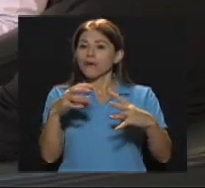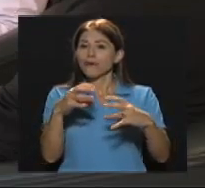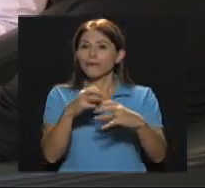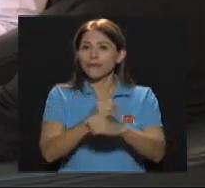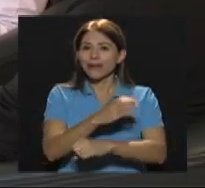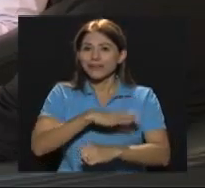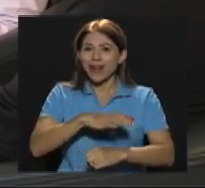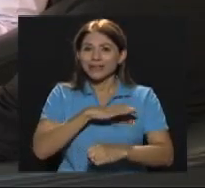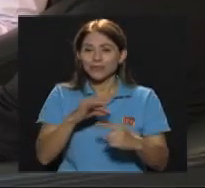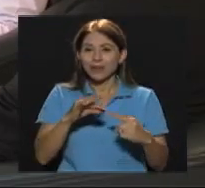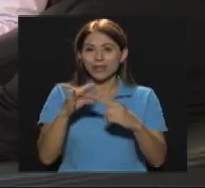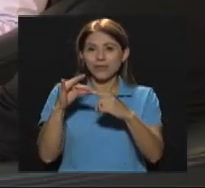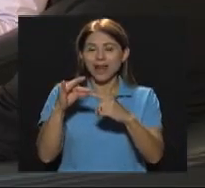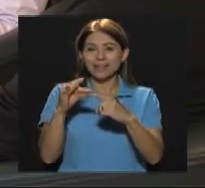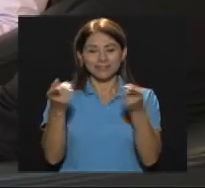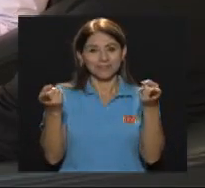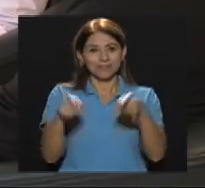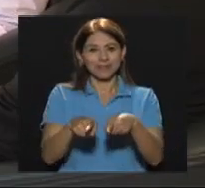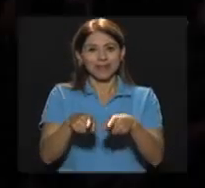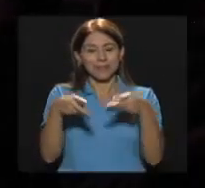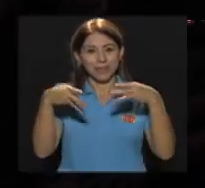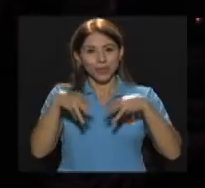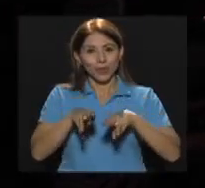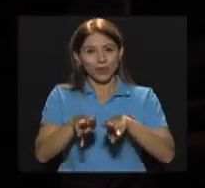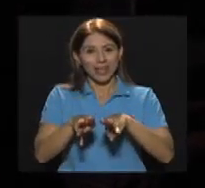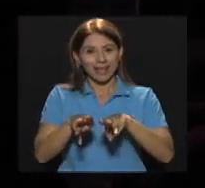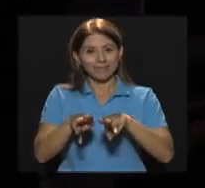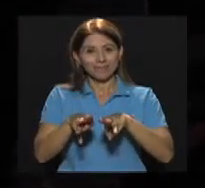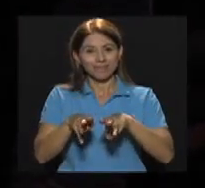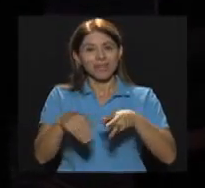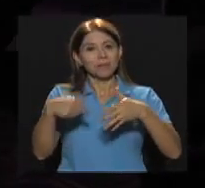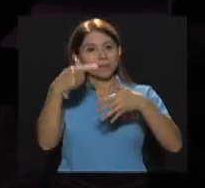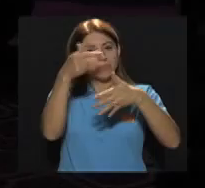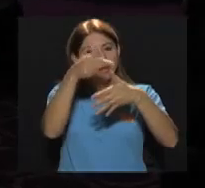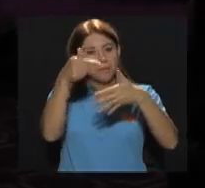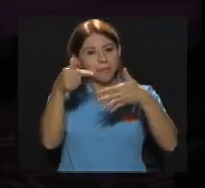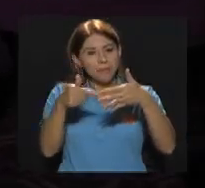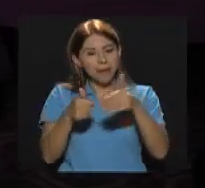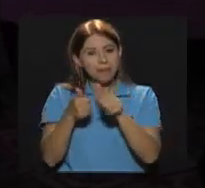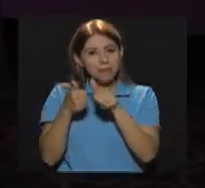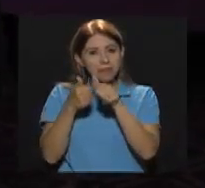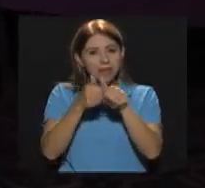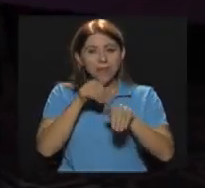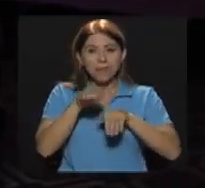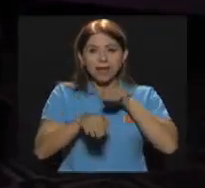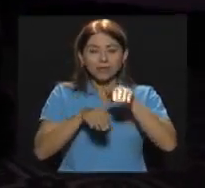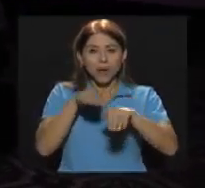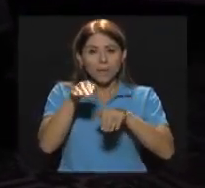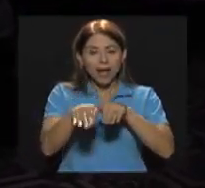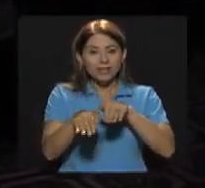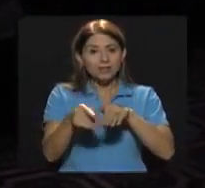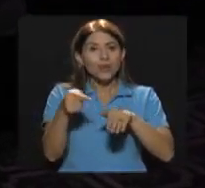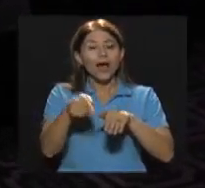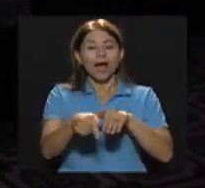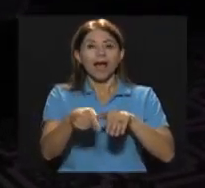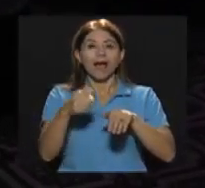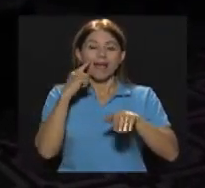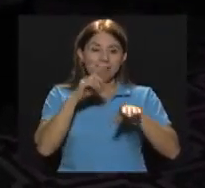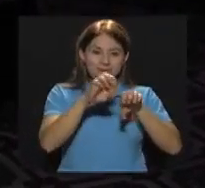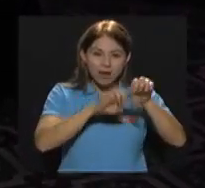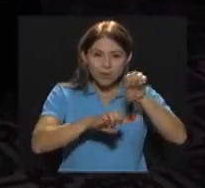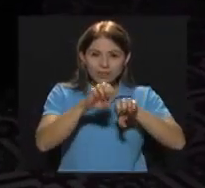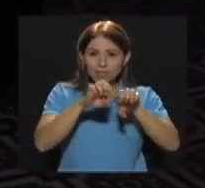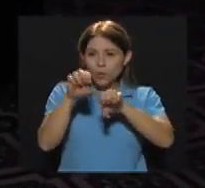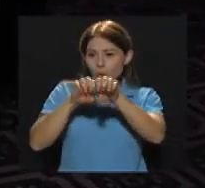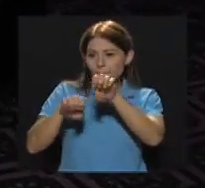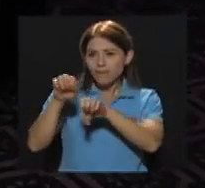rasgos particulares que lo llevaron a hacer una metodología como tal O sea, paso a paso se logra hacer la evaluación de los